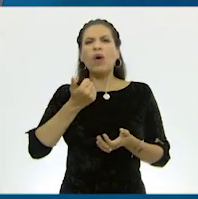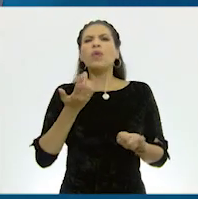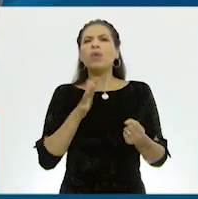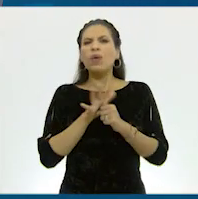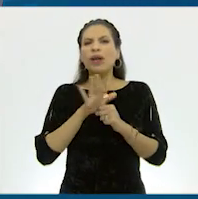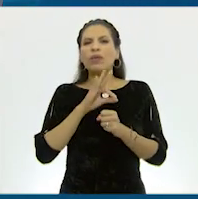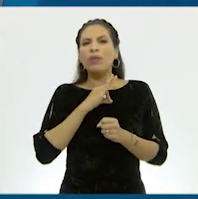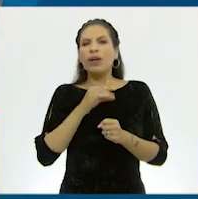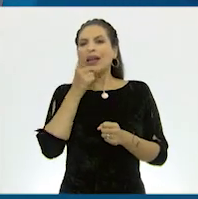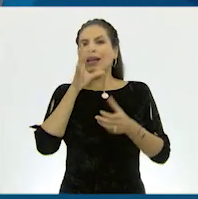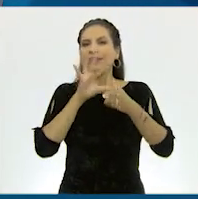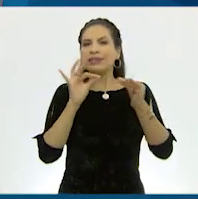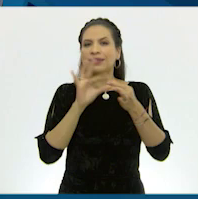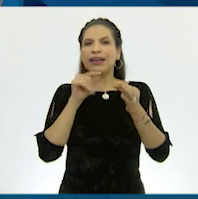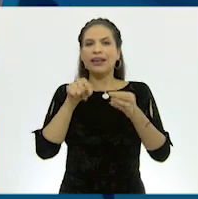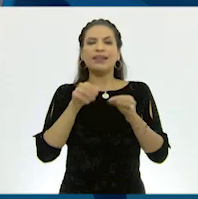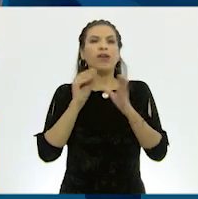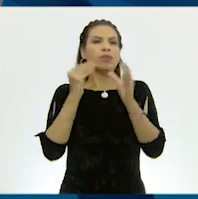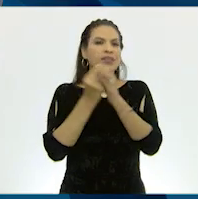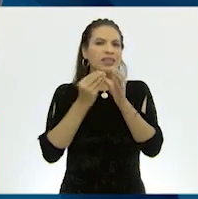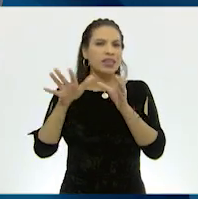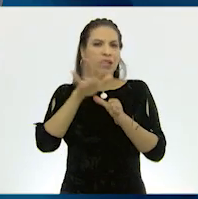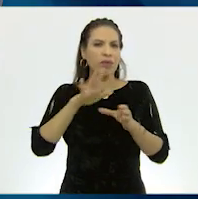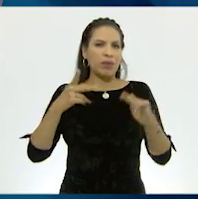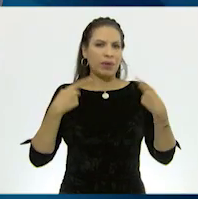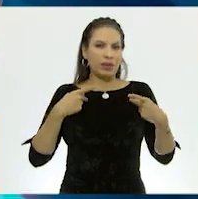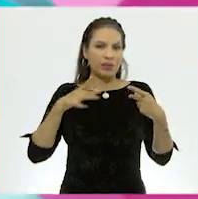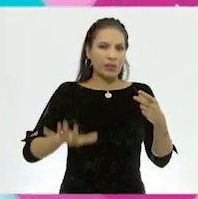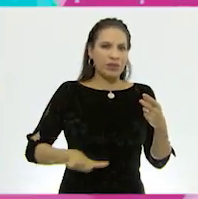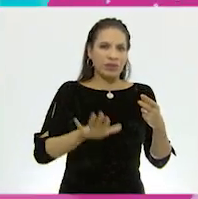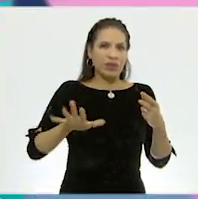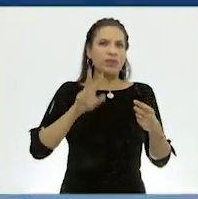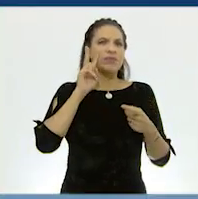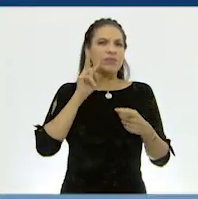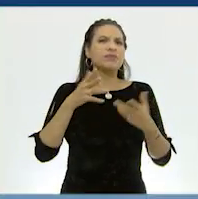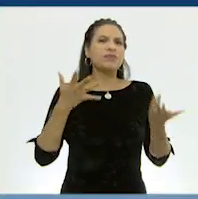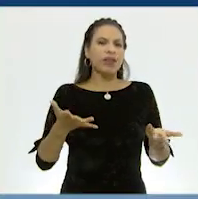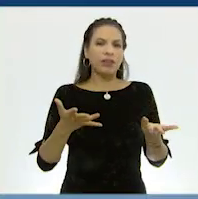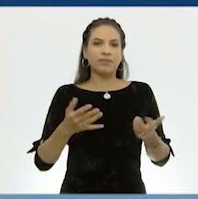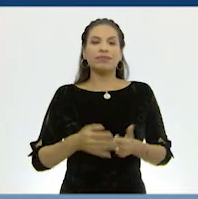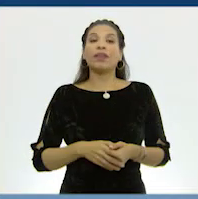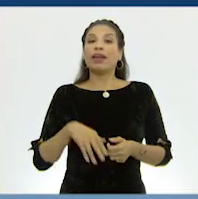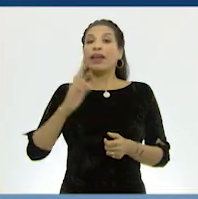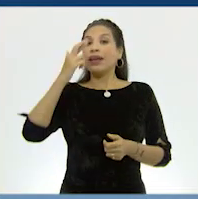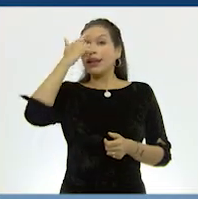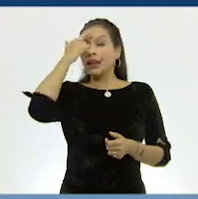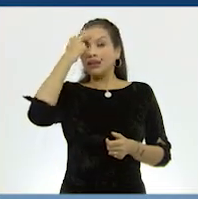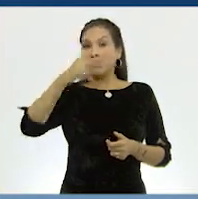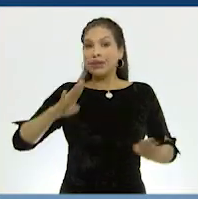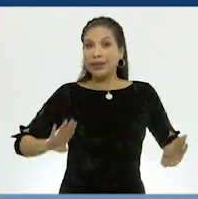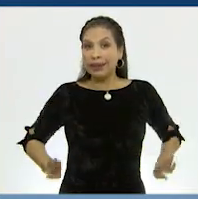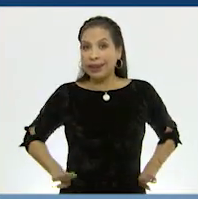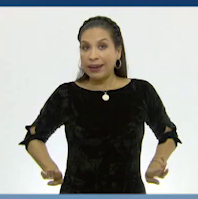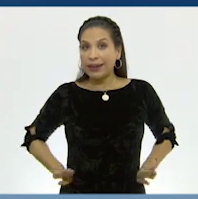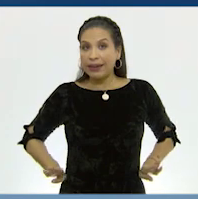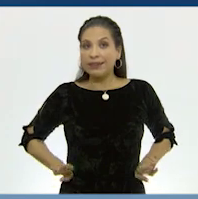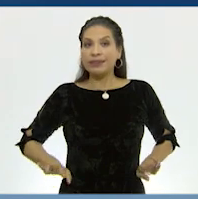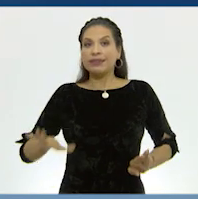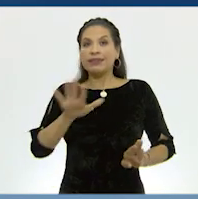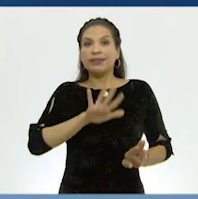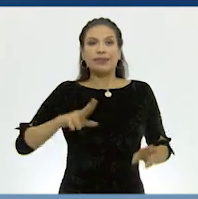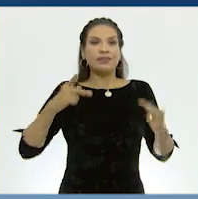¿Qué podemos deducir sobre el tipo de población que se observa? Bueno, recordando las características de la